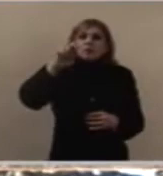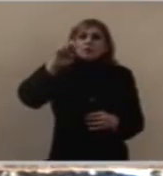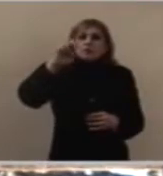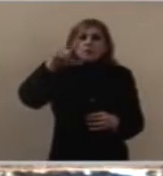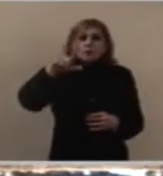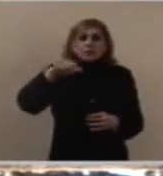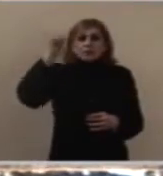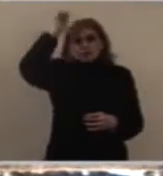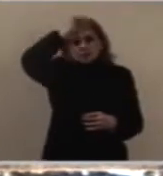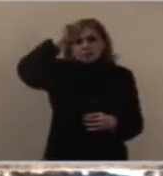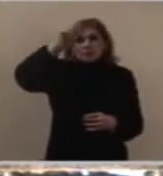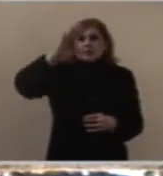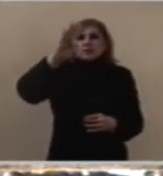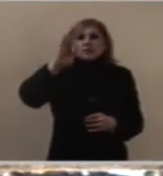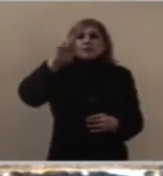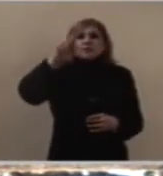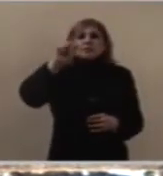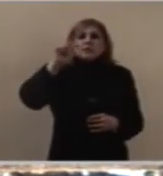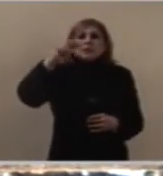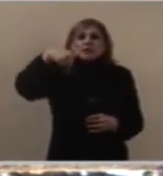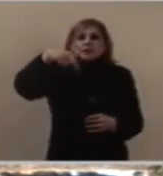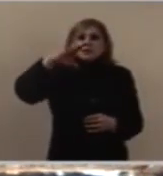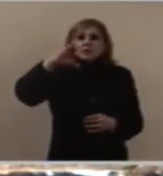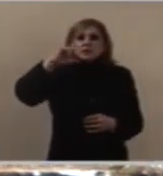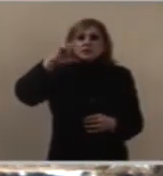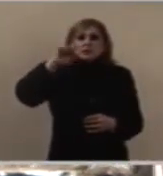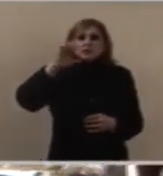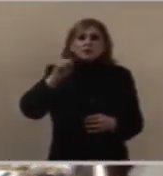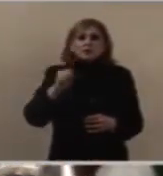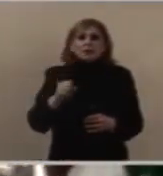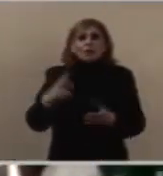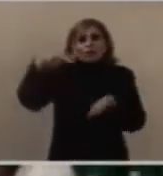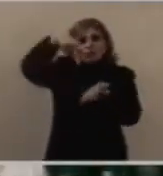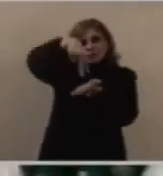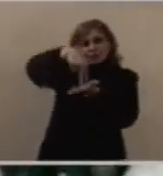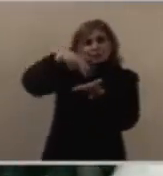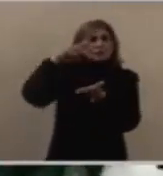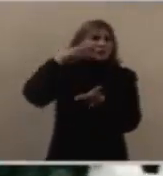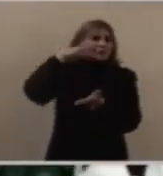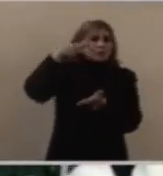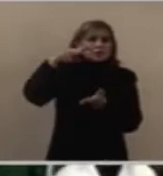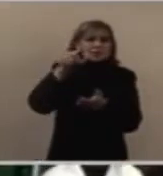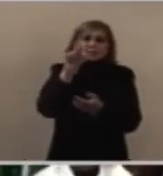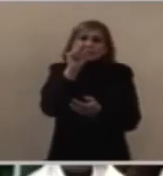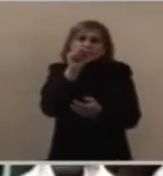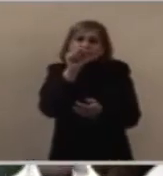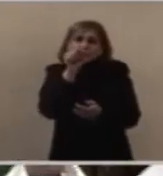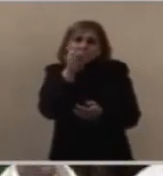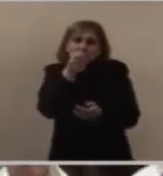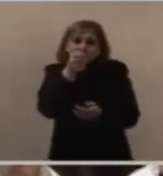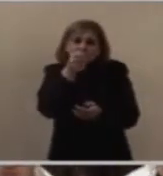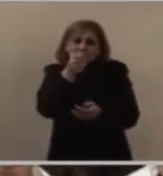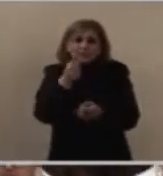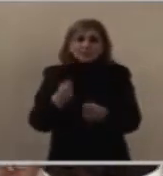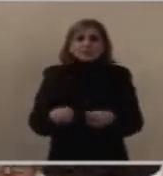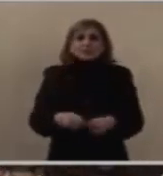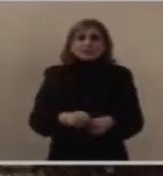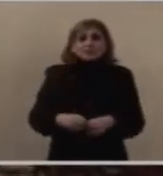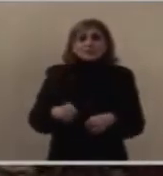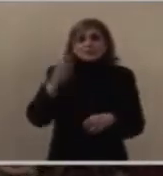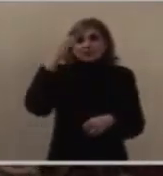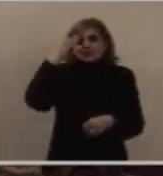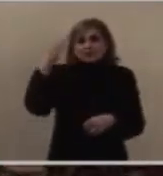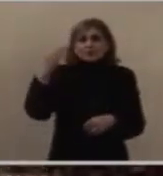Levántense para que los vean. Apenas van, tienen poquitos días de ordenados. Gracias.